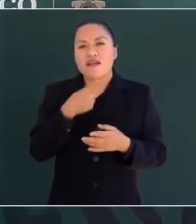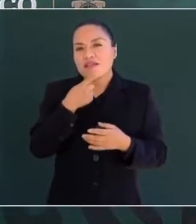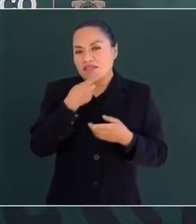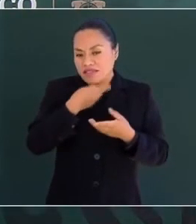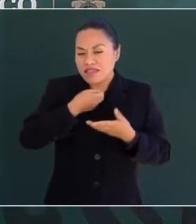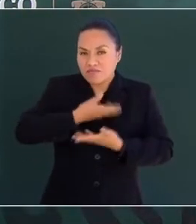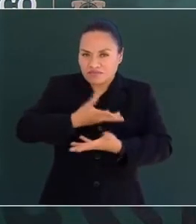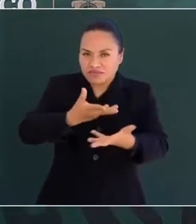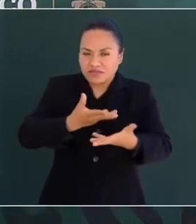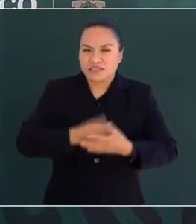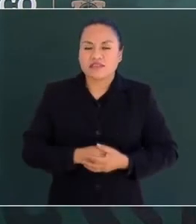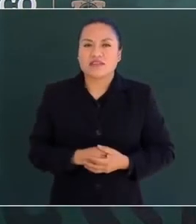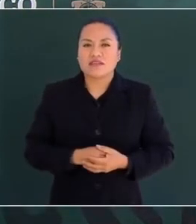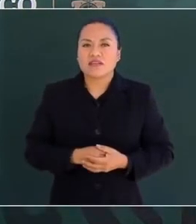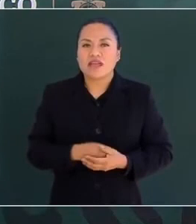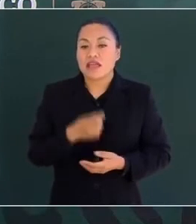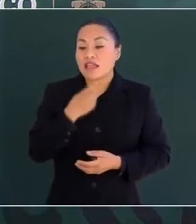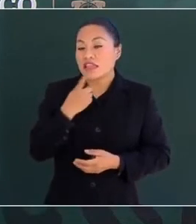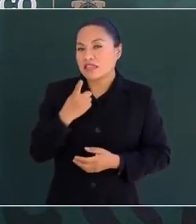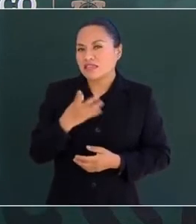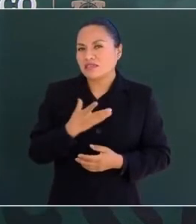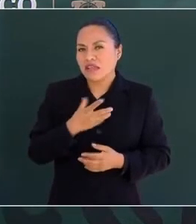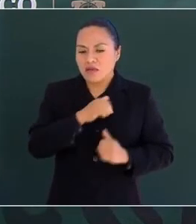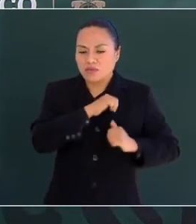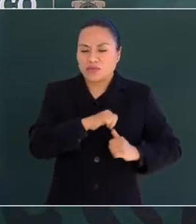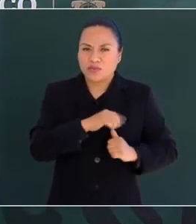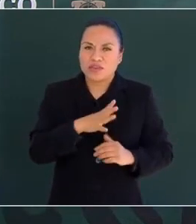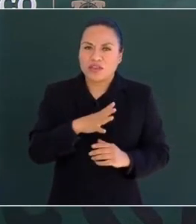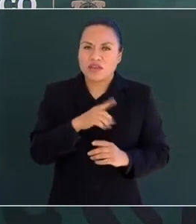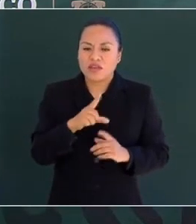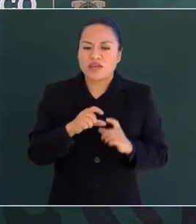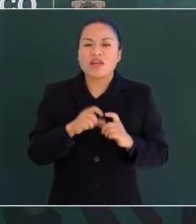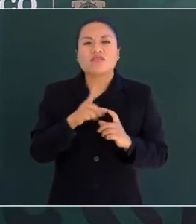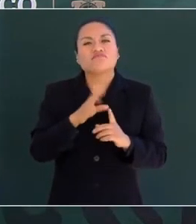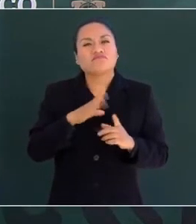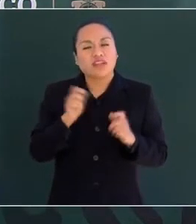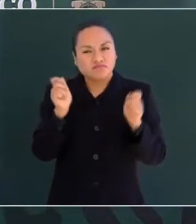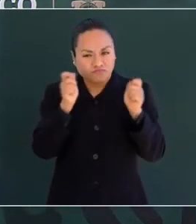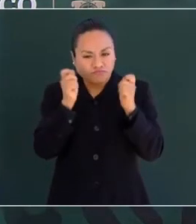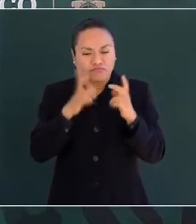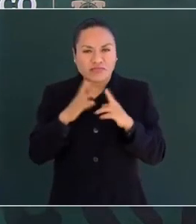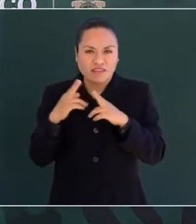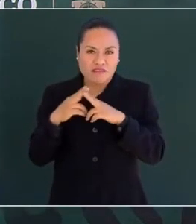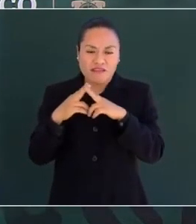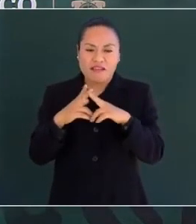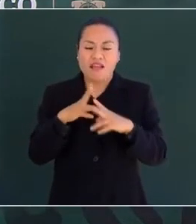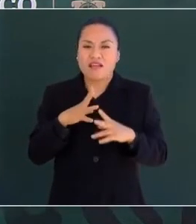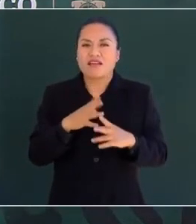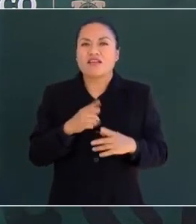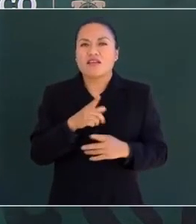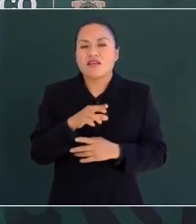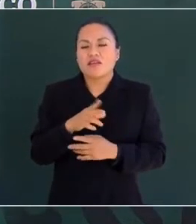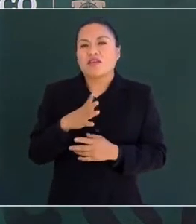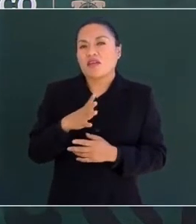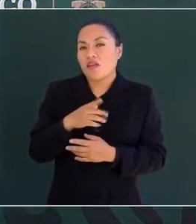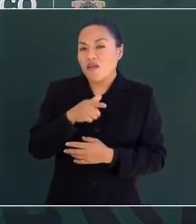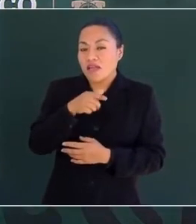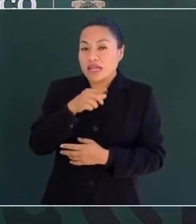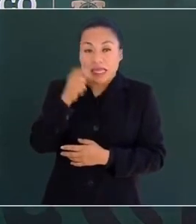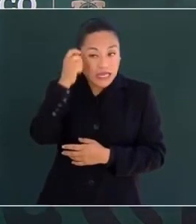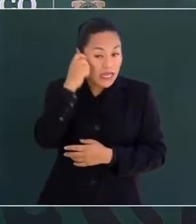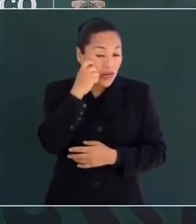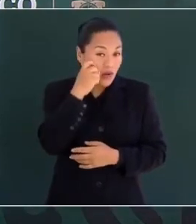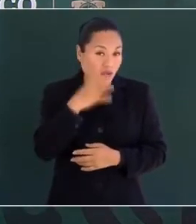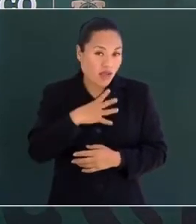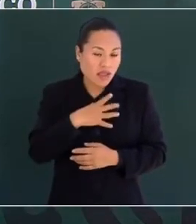decreto por el cual se llevó a cabo una solemne ceremonia cívica en honor al general Vicente Guerrero